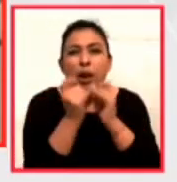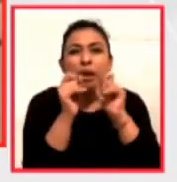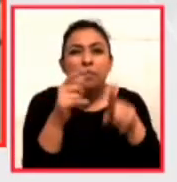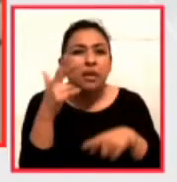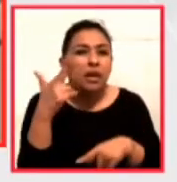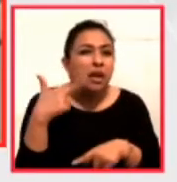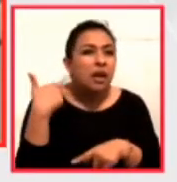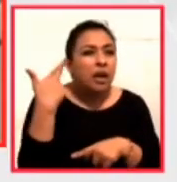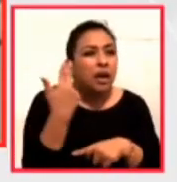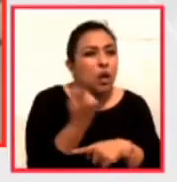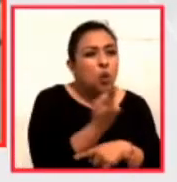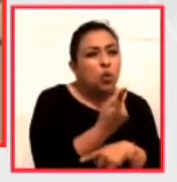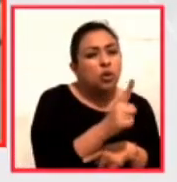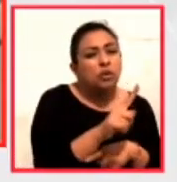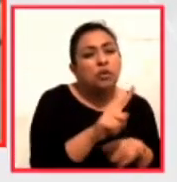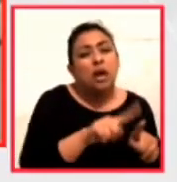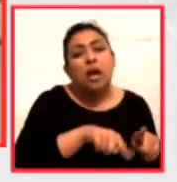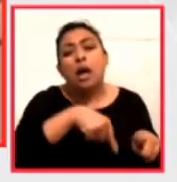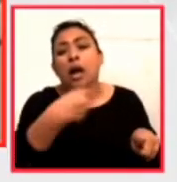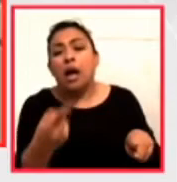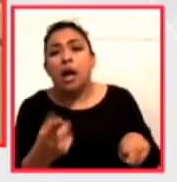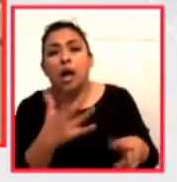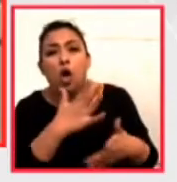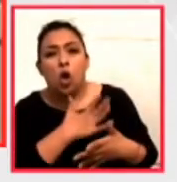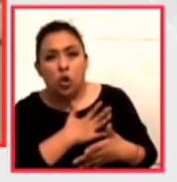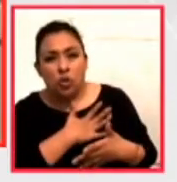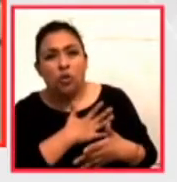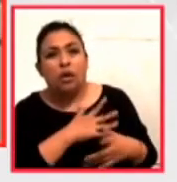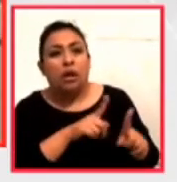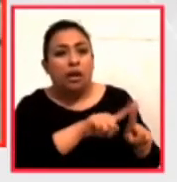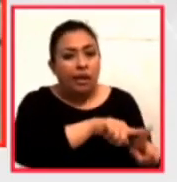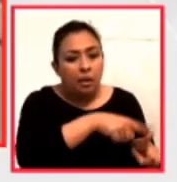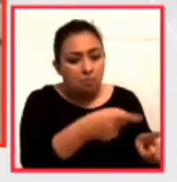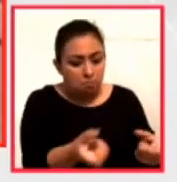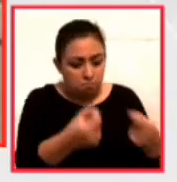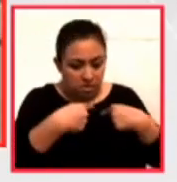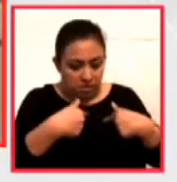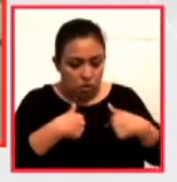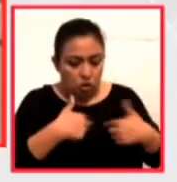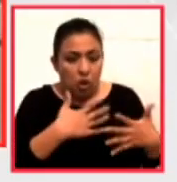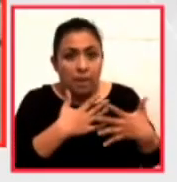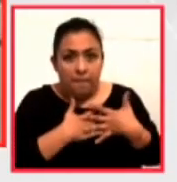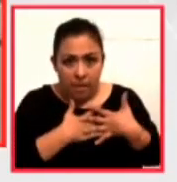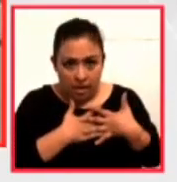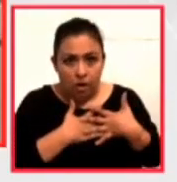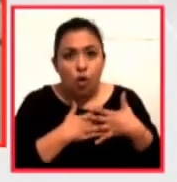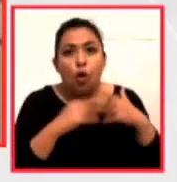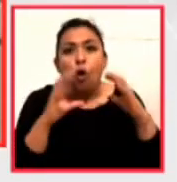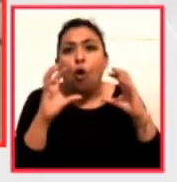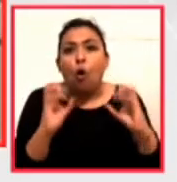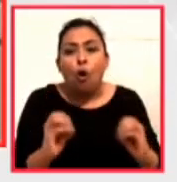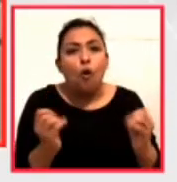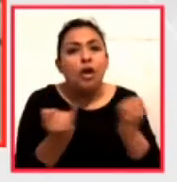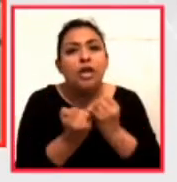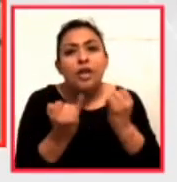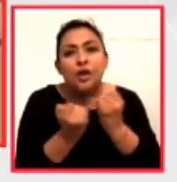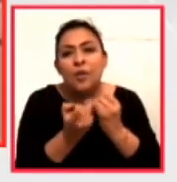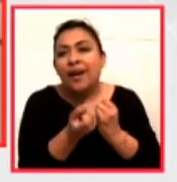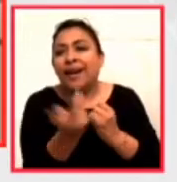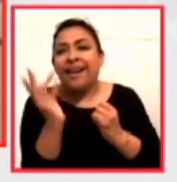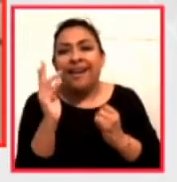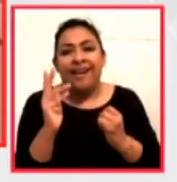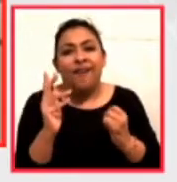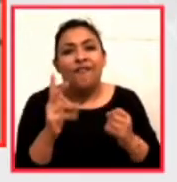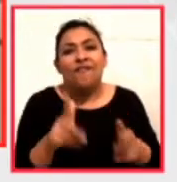unos amaos los unos a los unos o como brindan los traficantes de armas